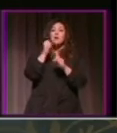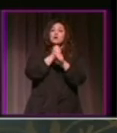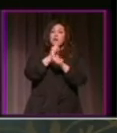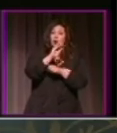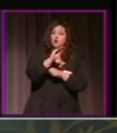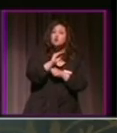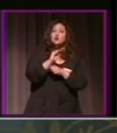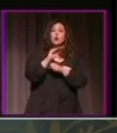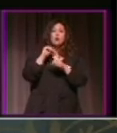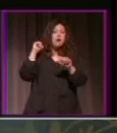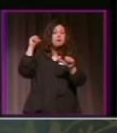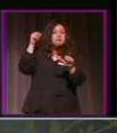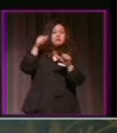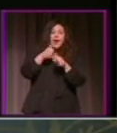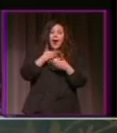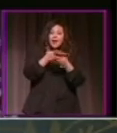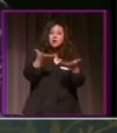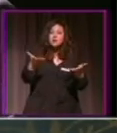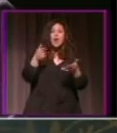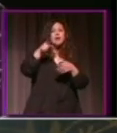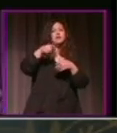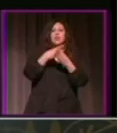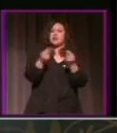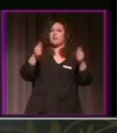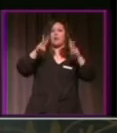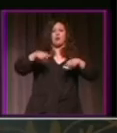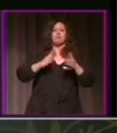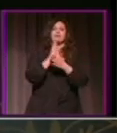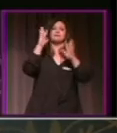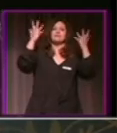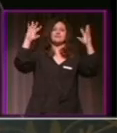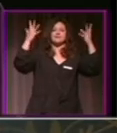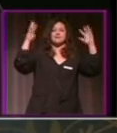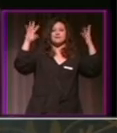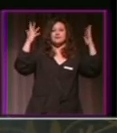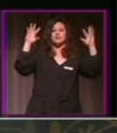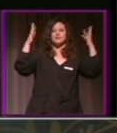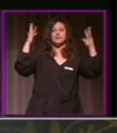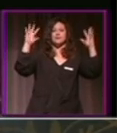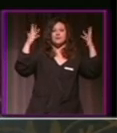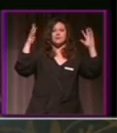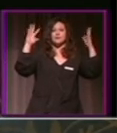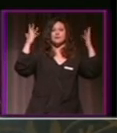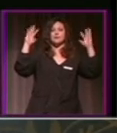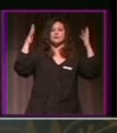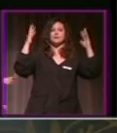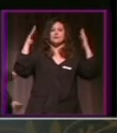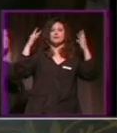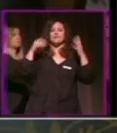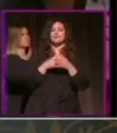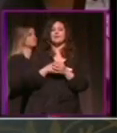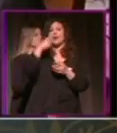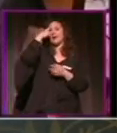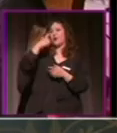manera excelente y profesional como ha hecho, se ve recompensada con este Palacio de Congreso que